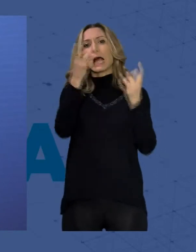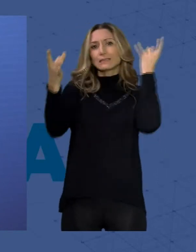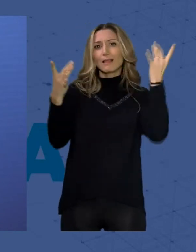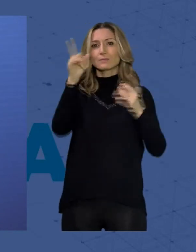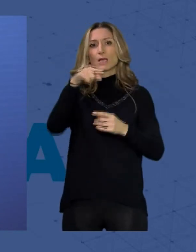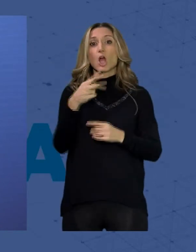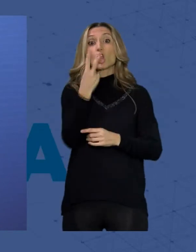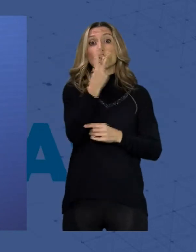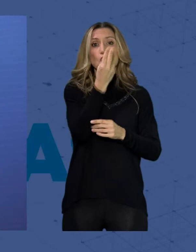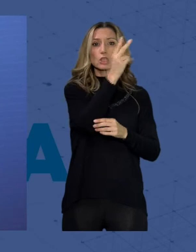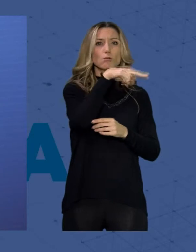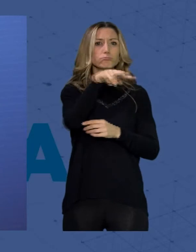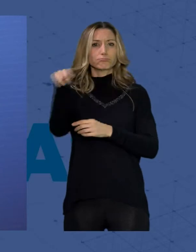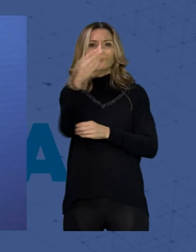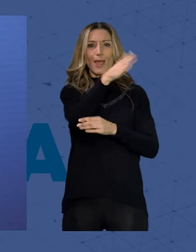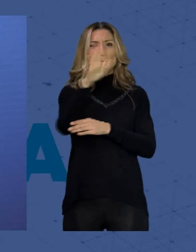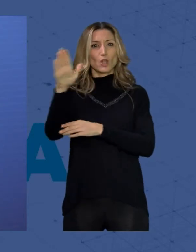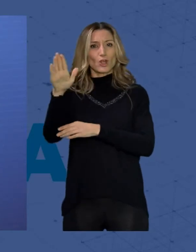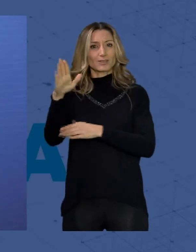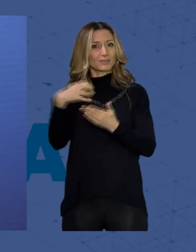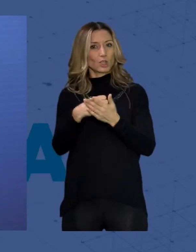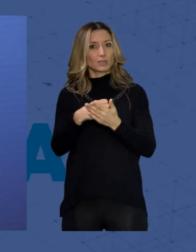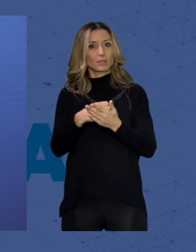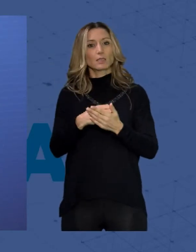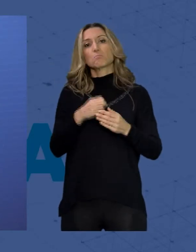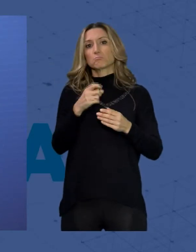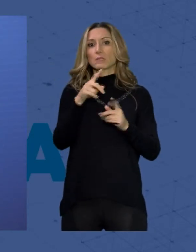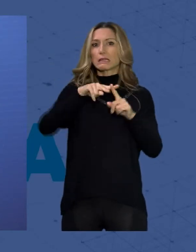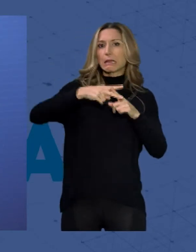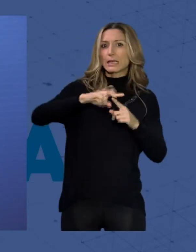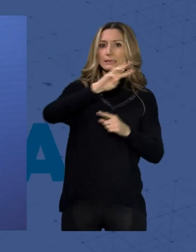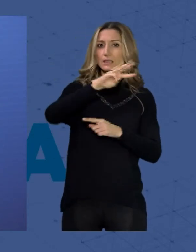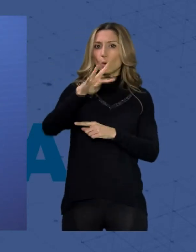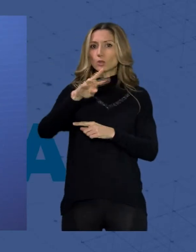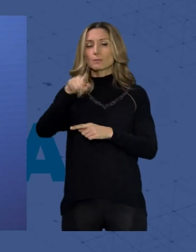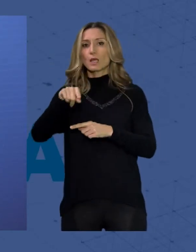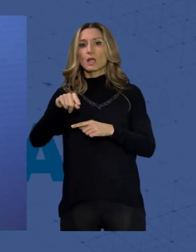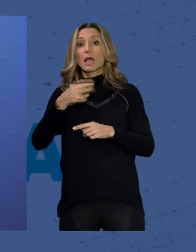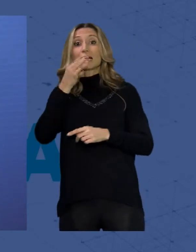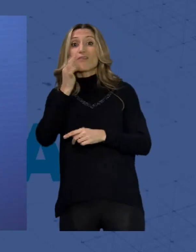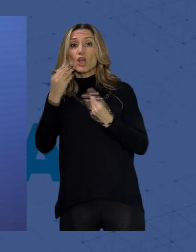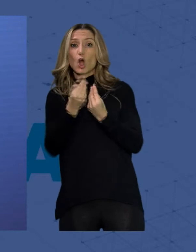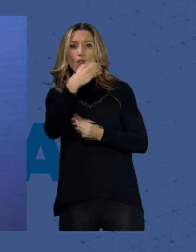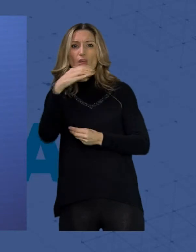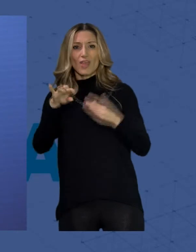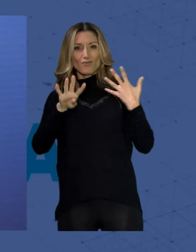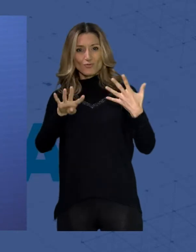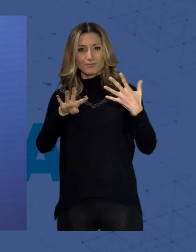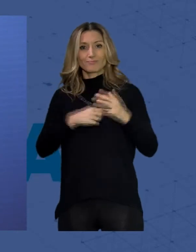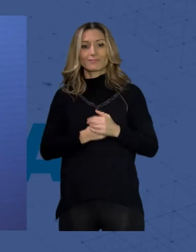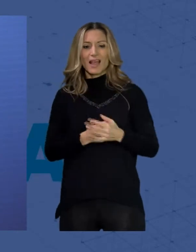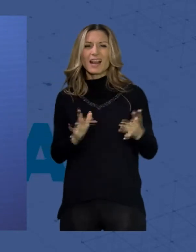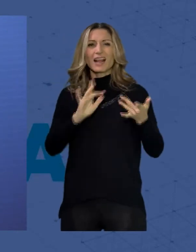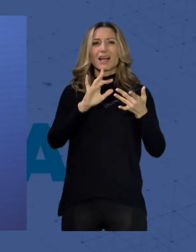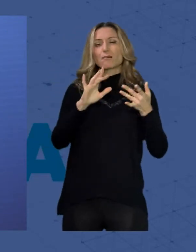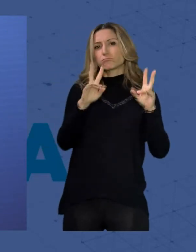exposiciones, que están desglosadas en 34 talleres y 9 cafés con conciencia, relacionados con la ciencia y la